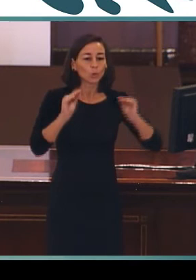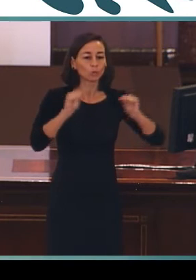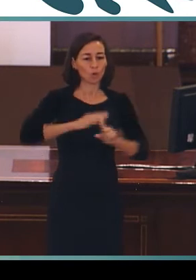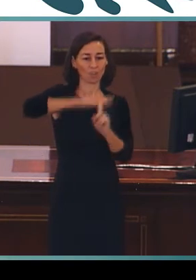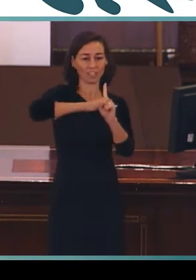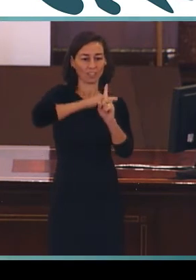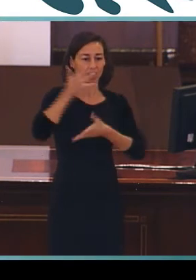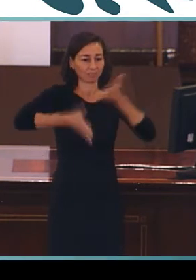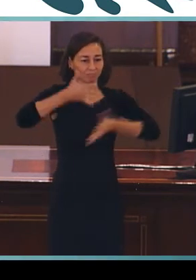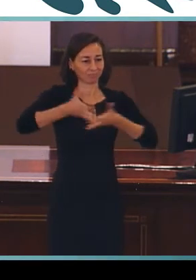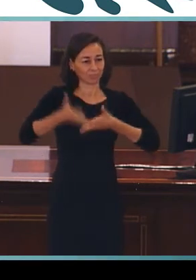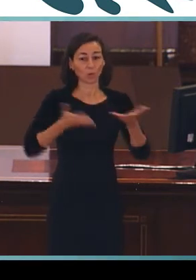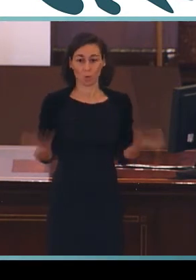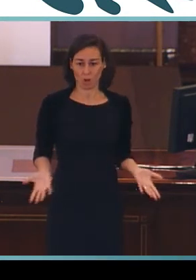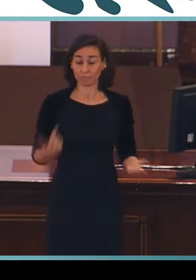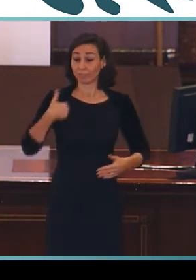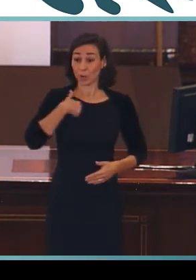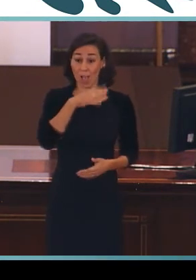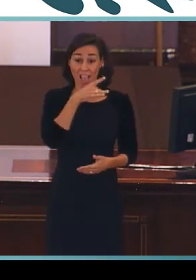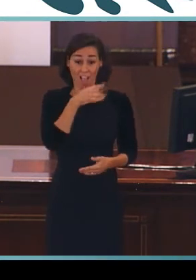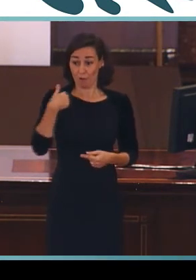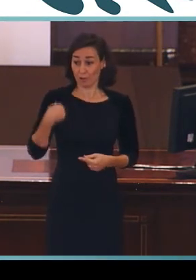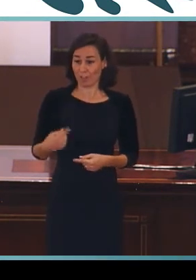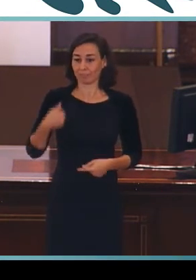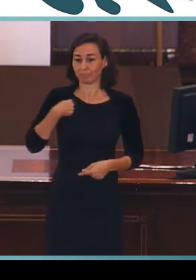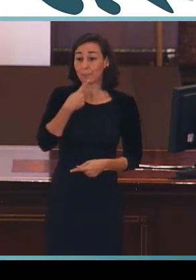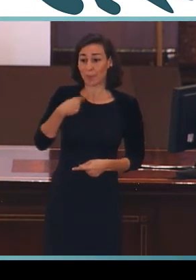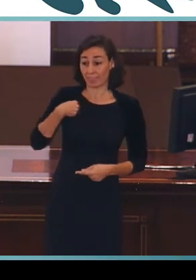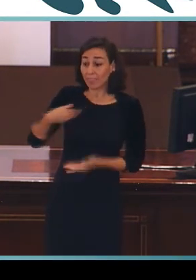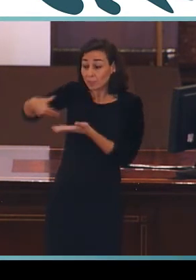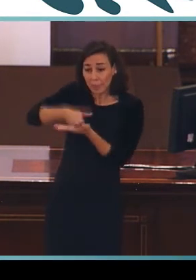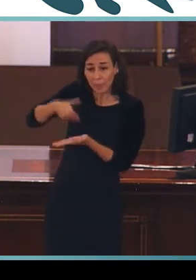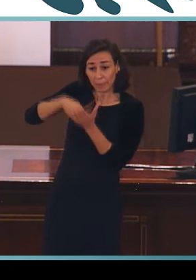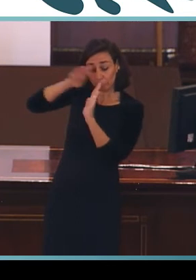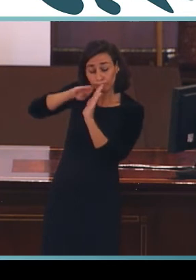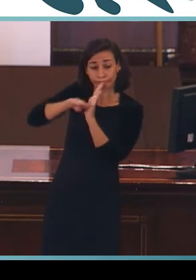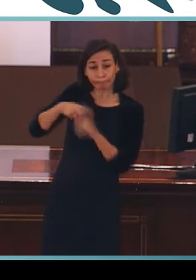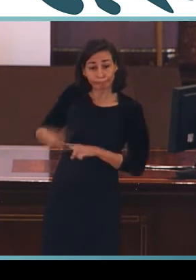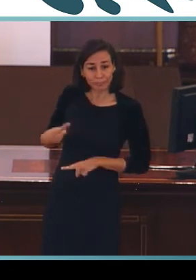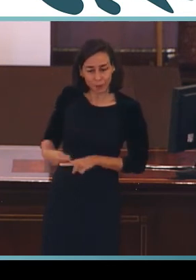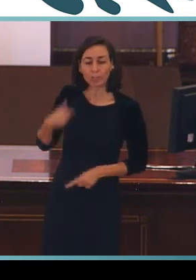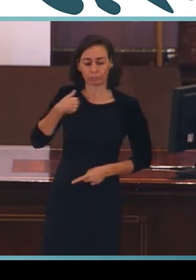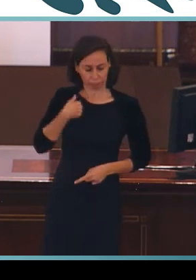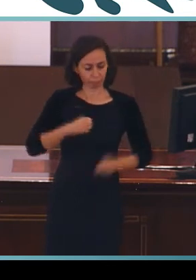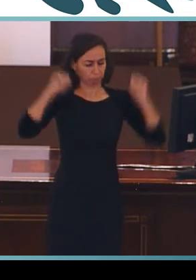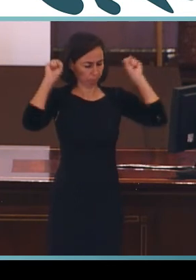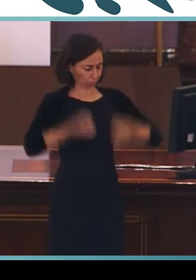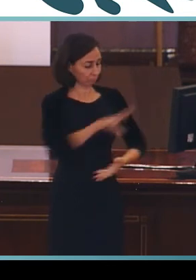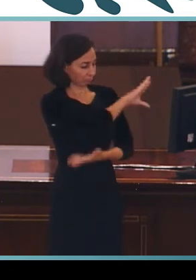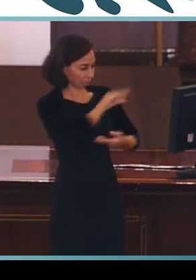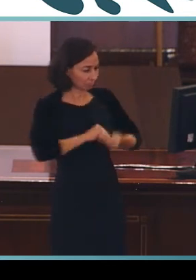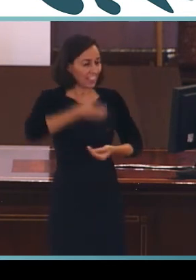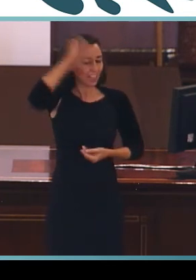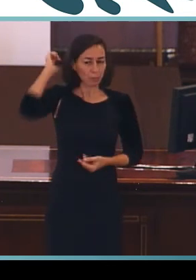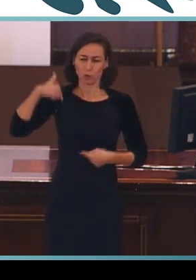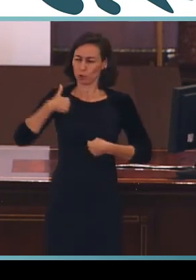Y, Concha, como siempre, recojo el guante que hoy me has lanzado de tus peticiones y nos vamos a poner a trabajar el director general Nacho Tremiño